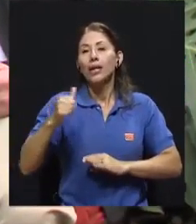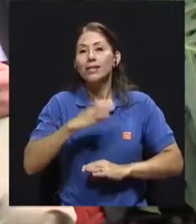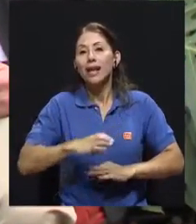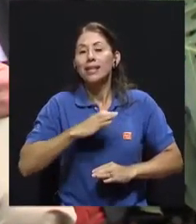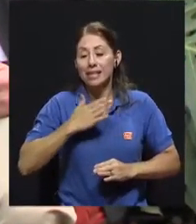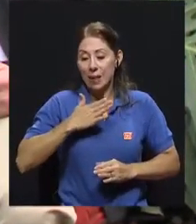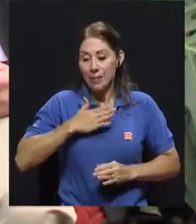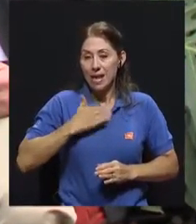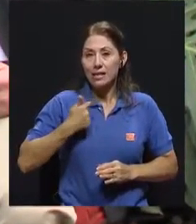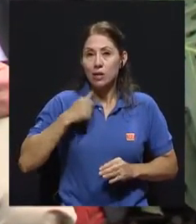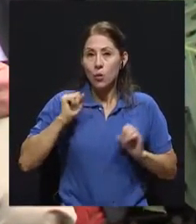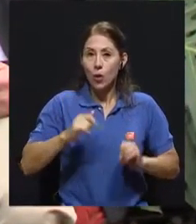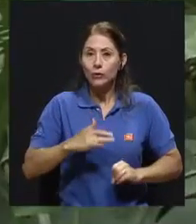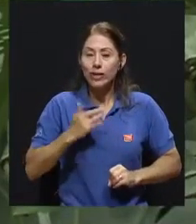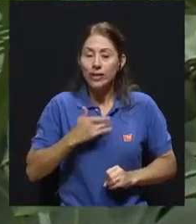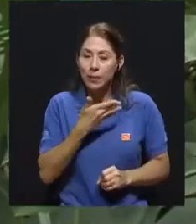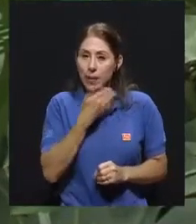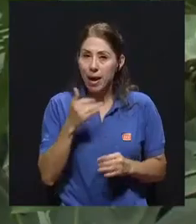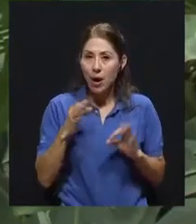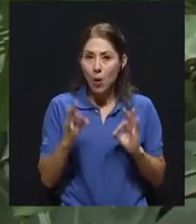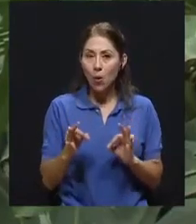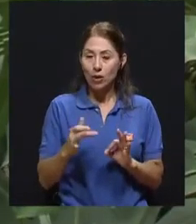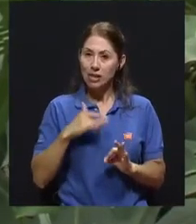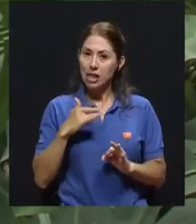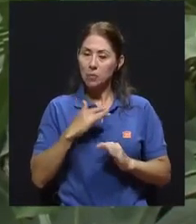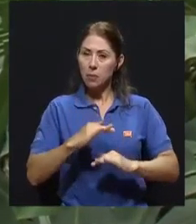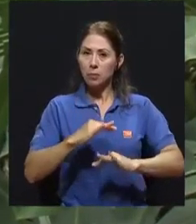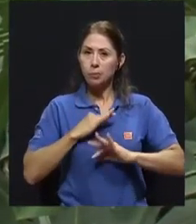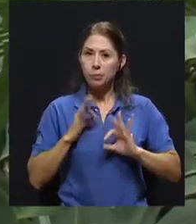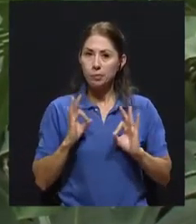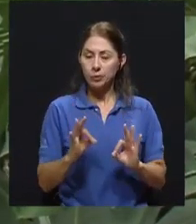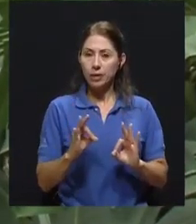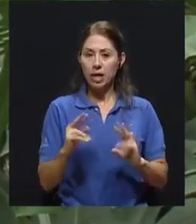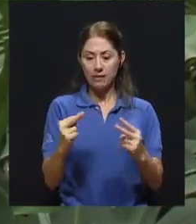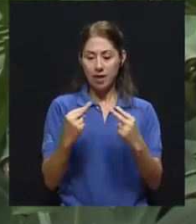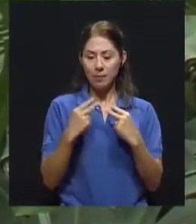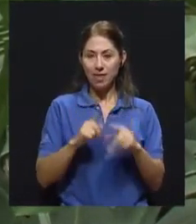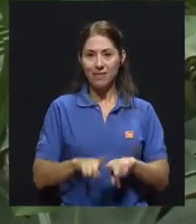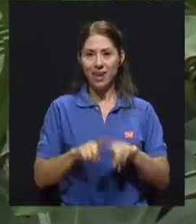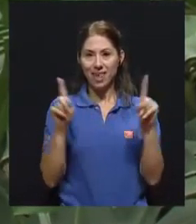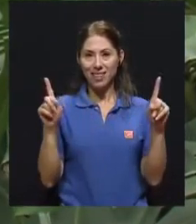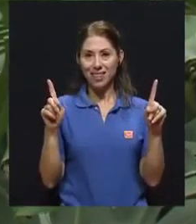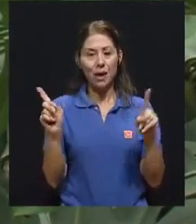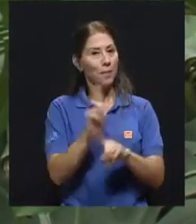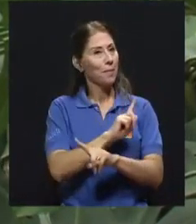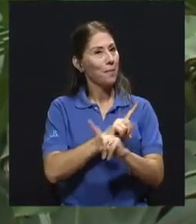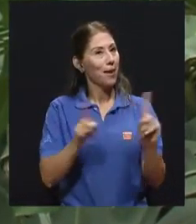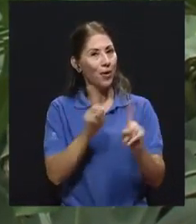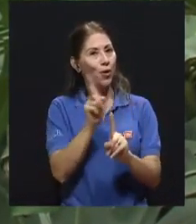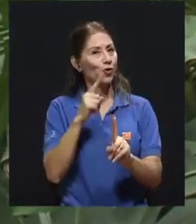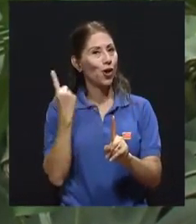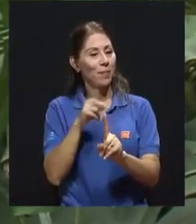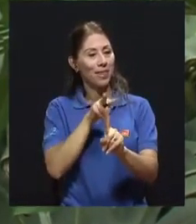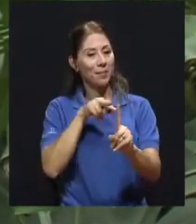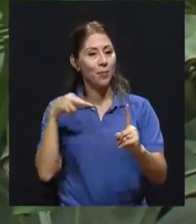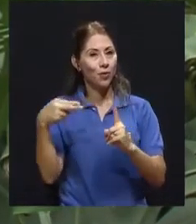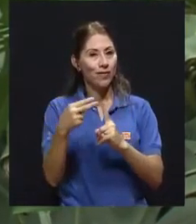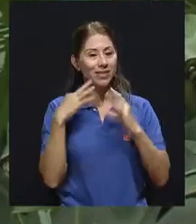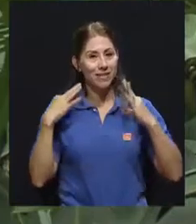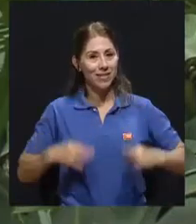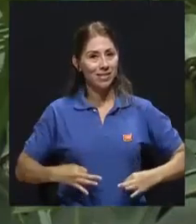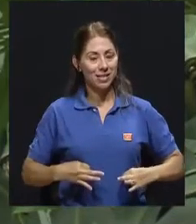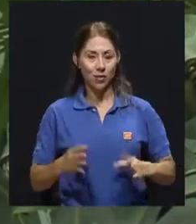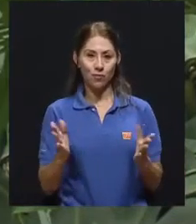me puedo ver retribuido y a la vez sobrellevar y verme diferente y no solamente desde el lente de la imagen